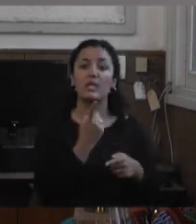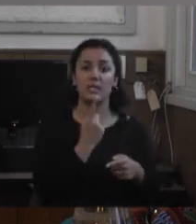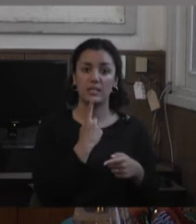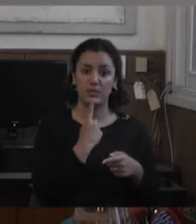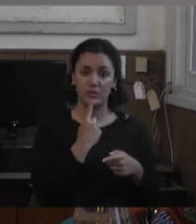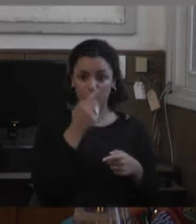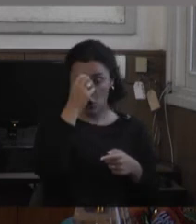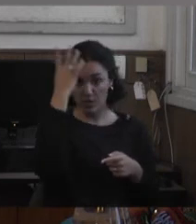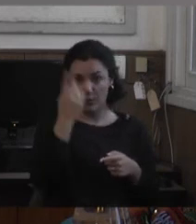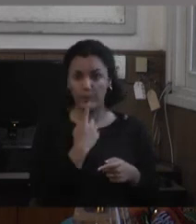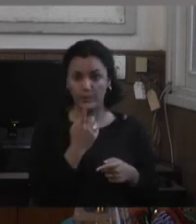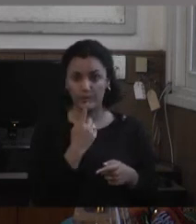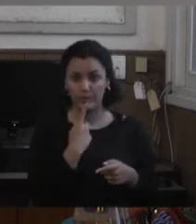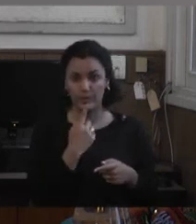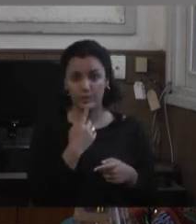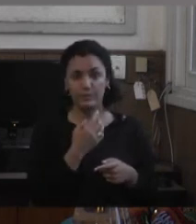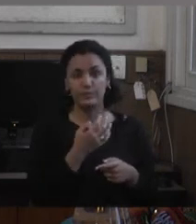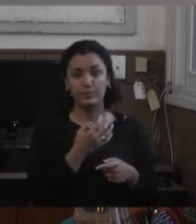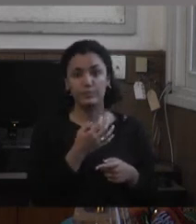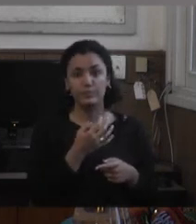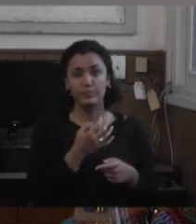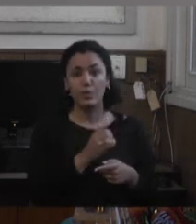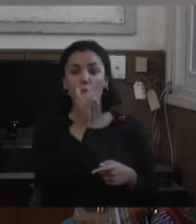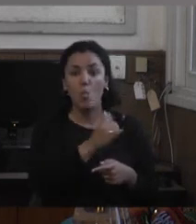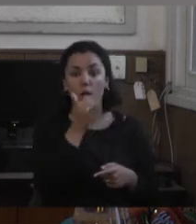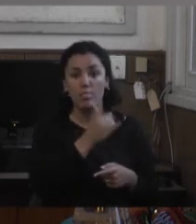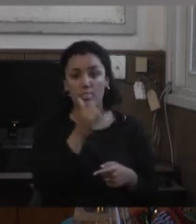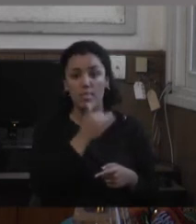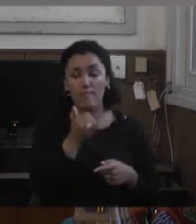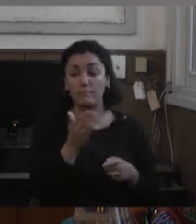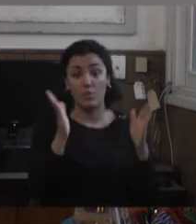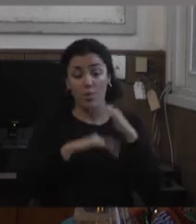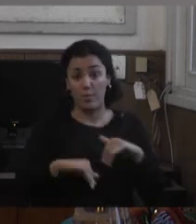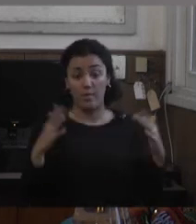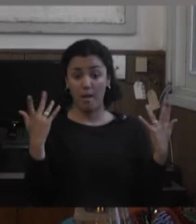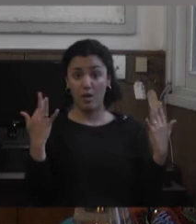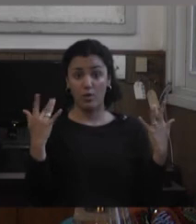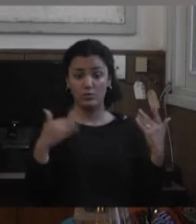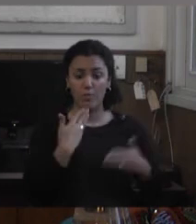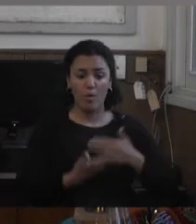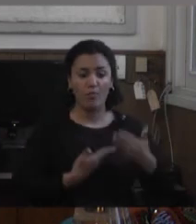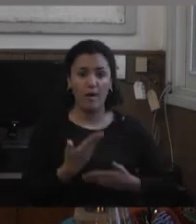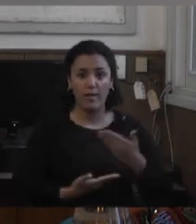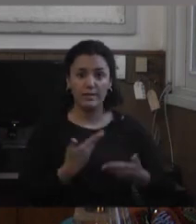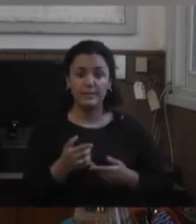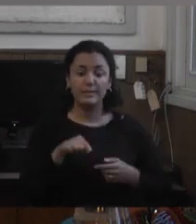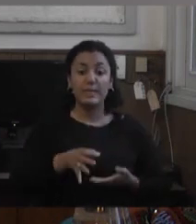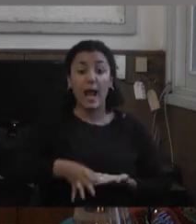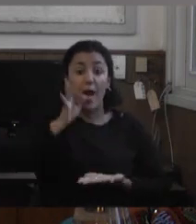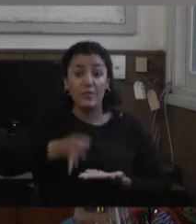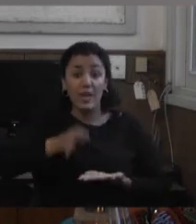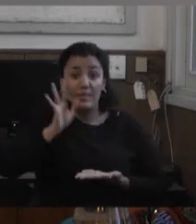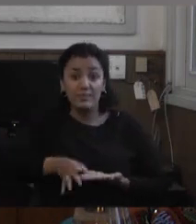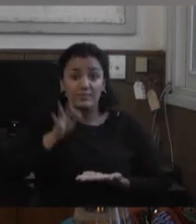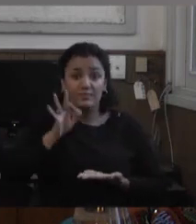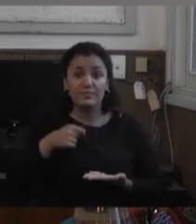Naura Taylor es que ella como no puede mover las manos para ir a tomar un café ella lo agarra con la boca y